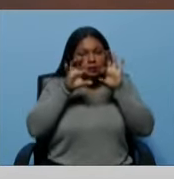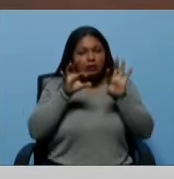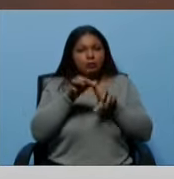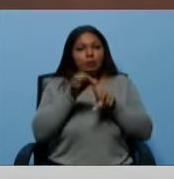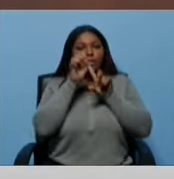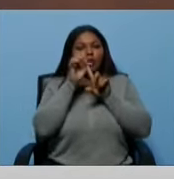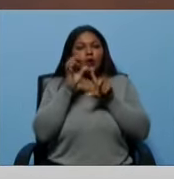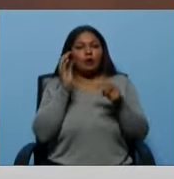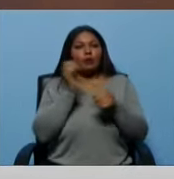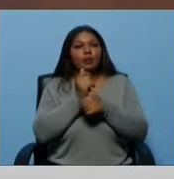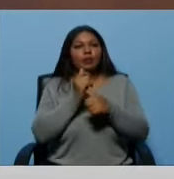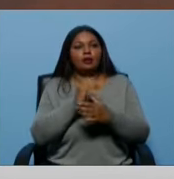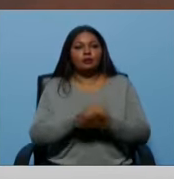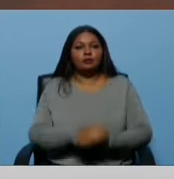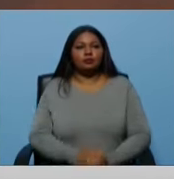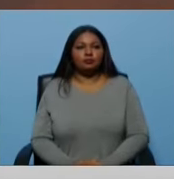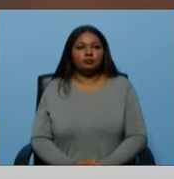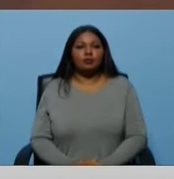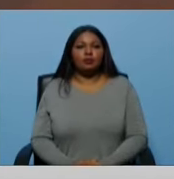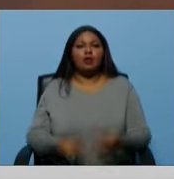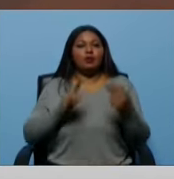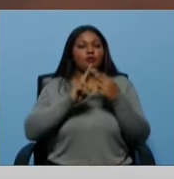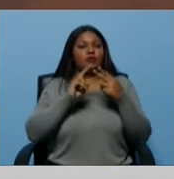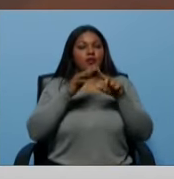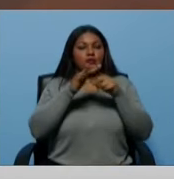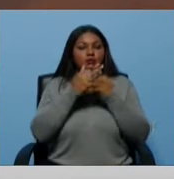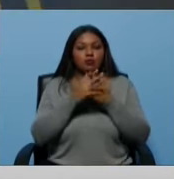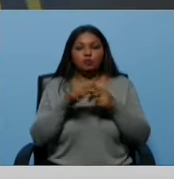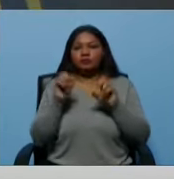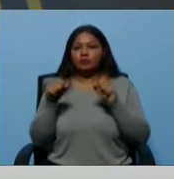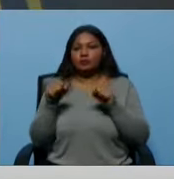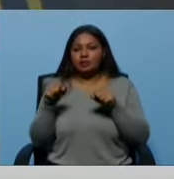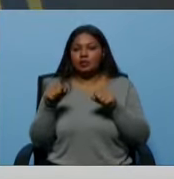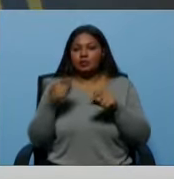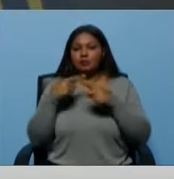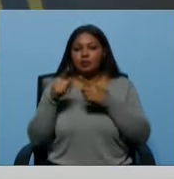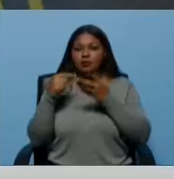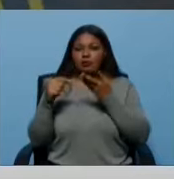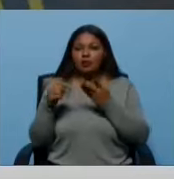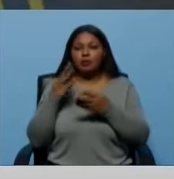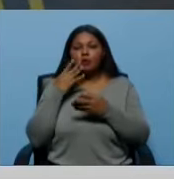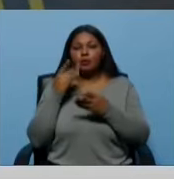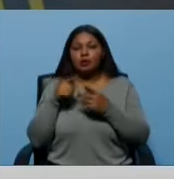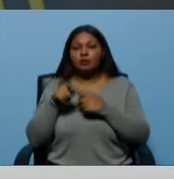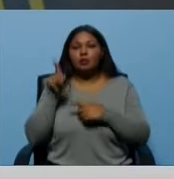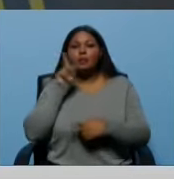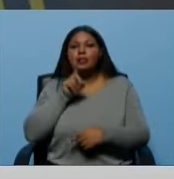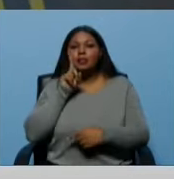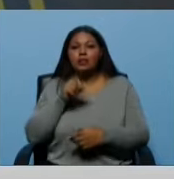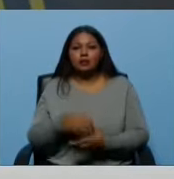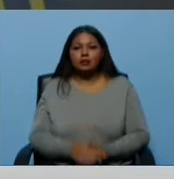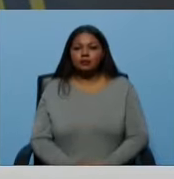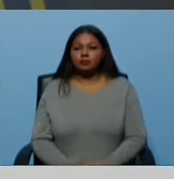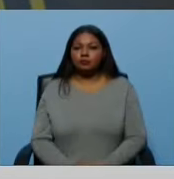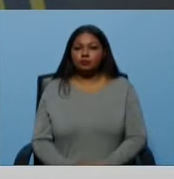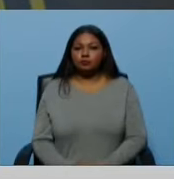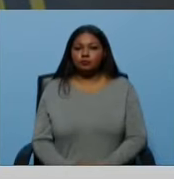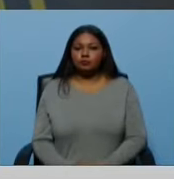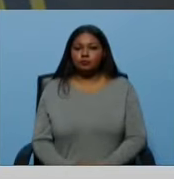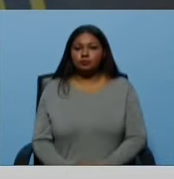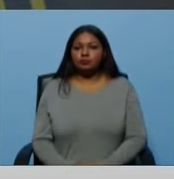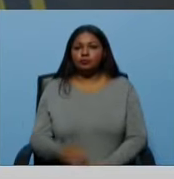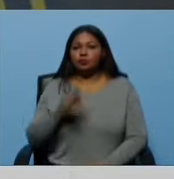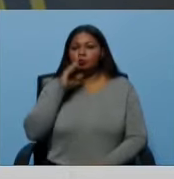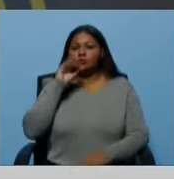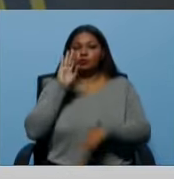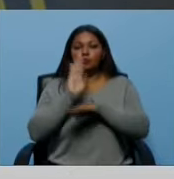un ratón de redes sociales para conseguir eso. Así es, pero hay varios ejemplos de que eso es mentira. Ellos no protegen tus datos.